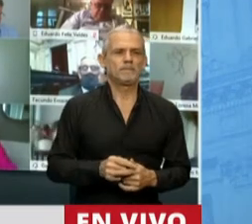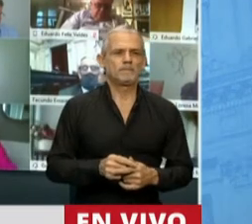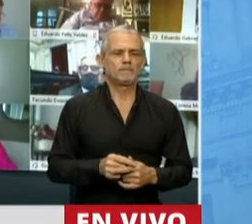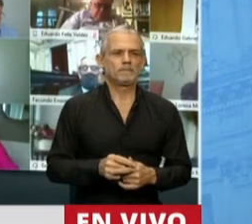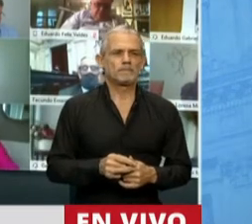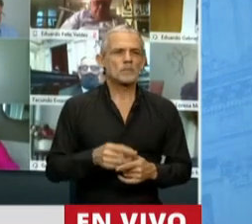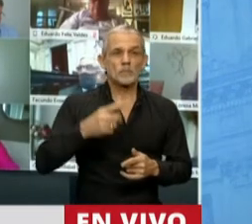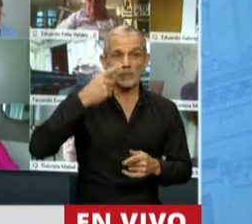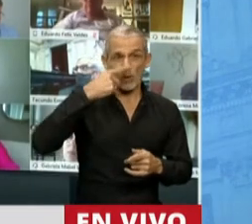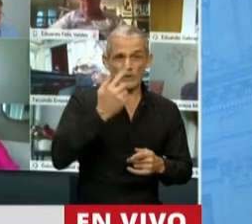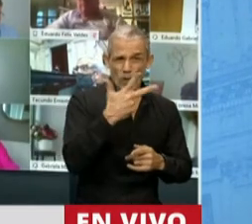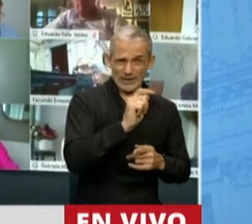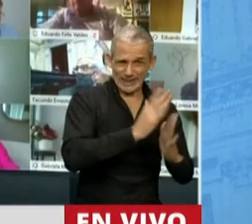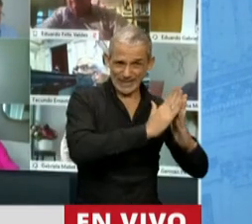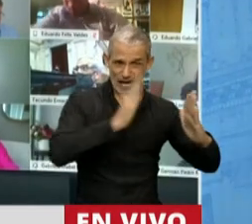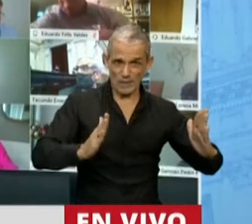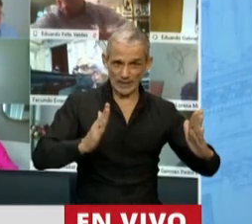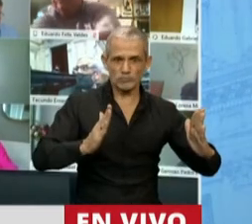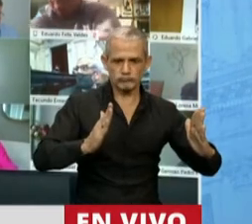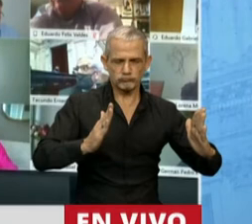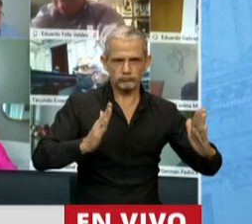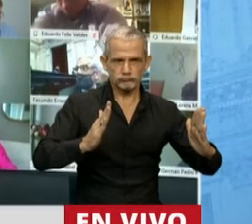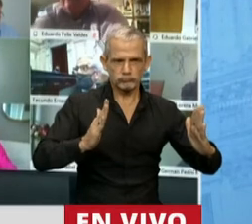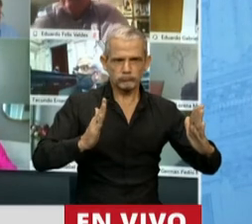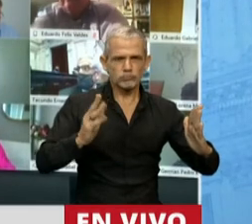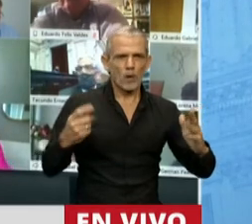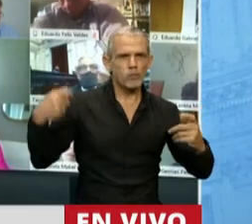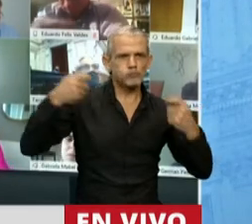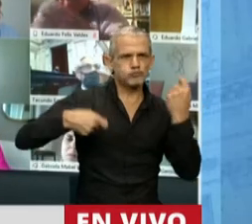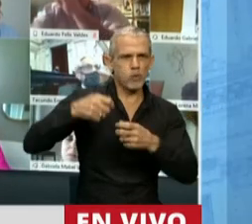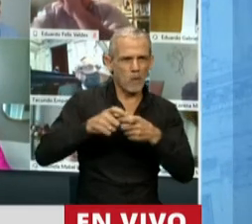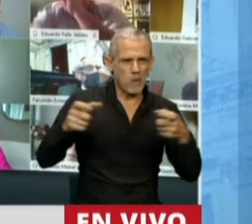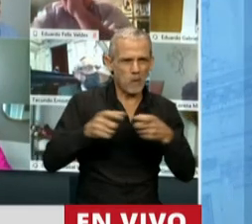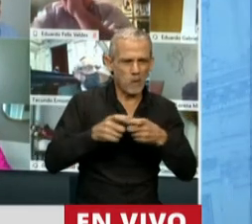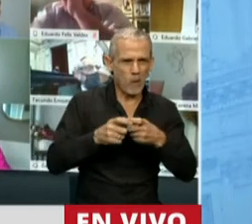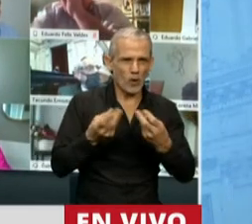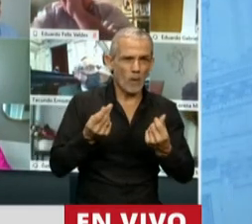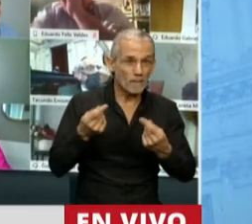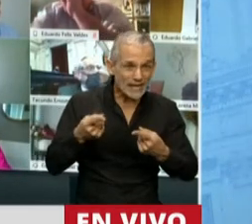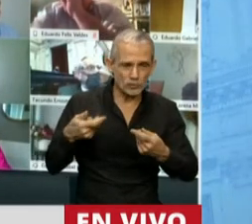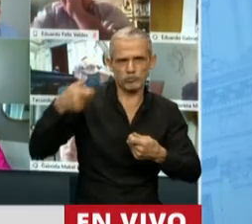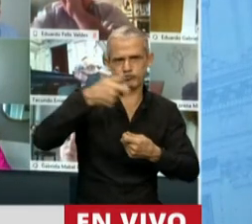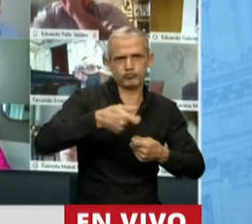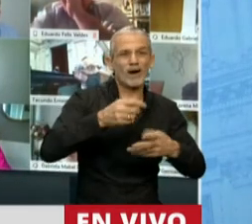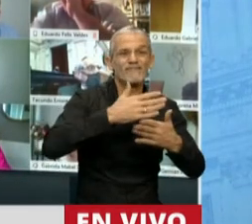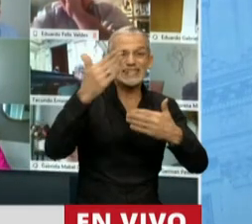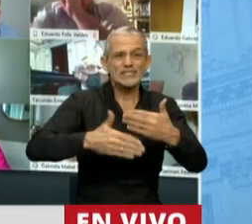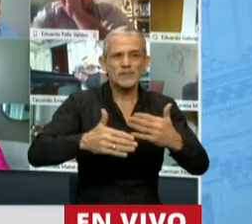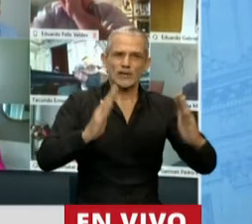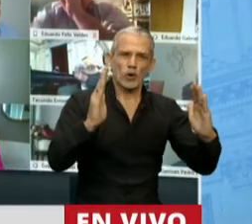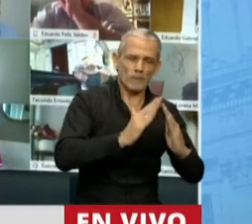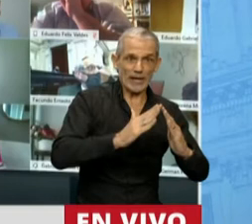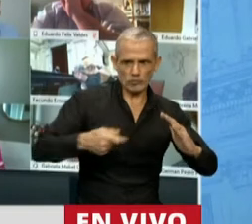último trimestre logró colocaciones en pesos que superaron holgadamente a los vencimientos.